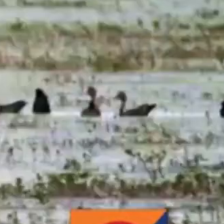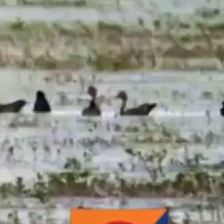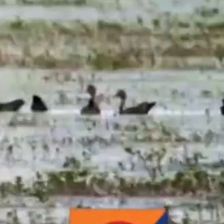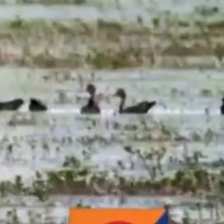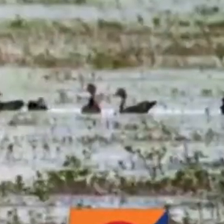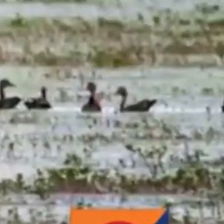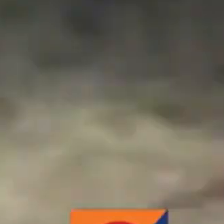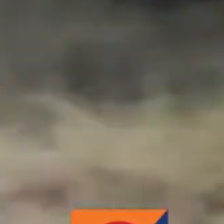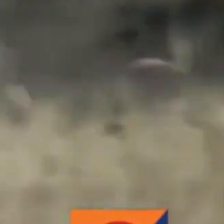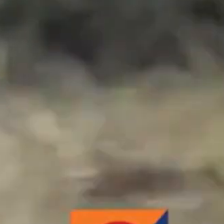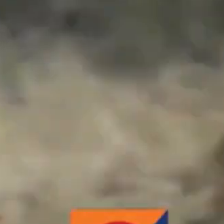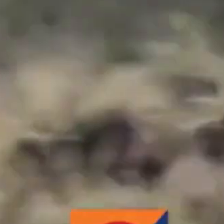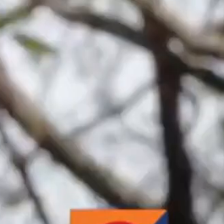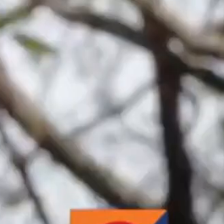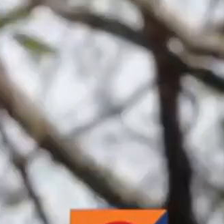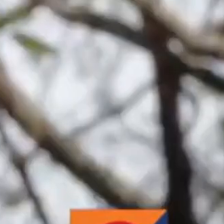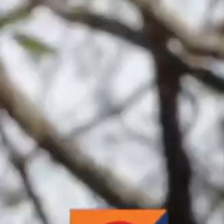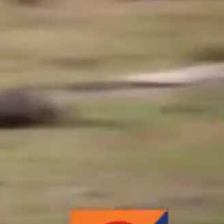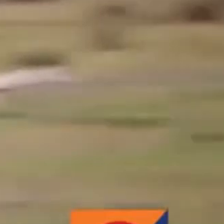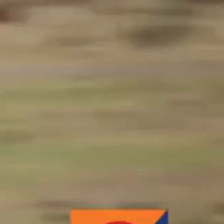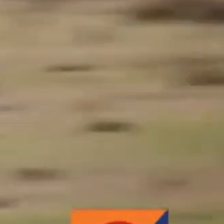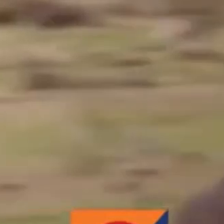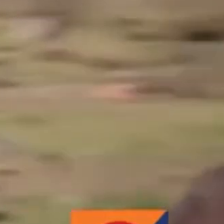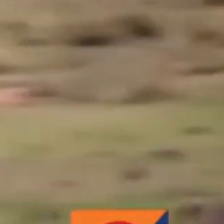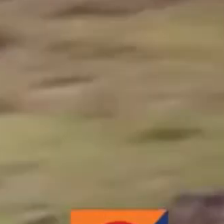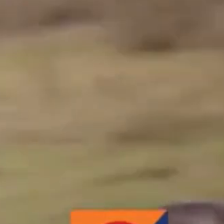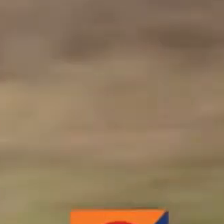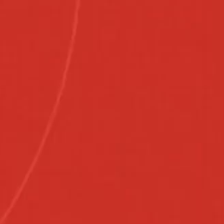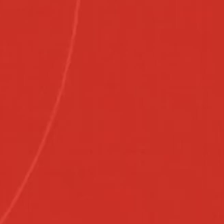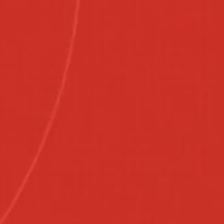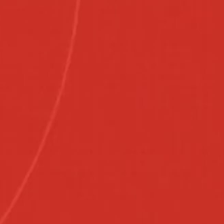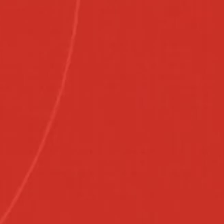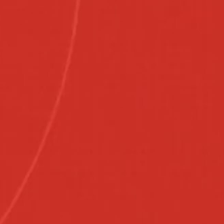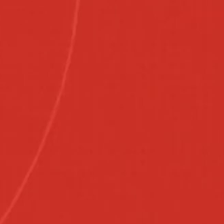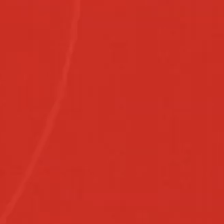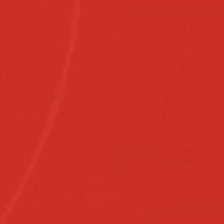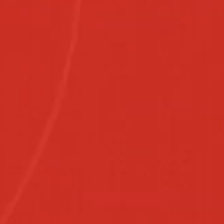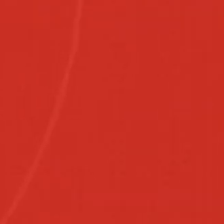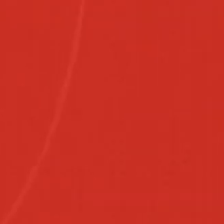Amazonía y el Orinoco tiene la mayor biodiversidad.